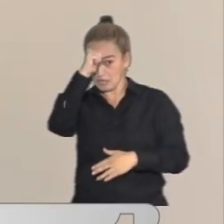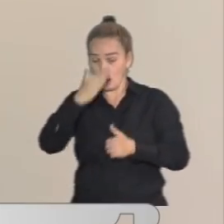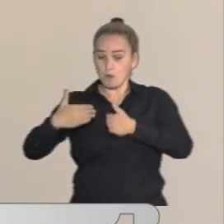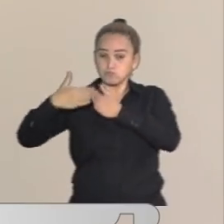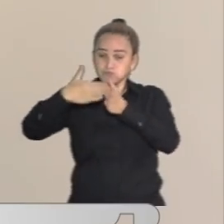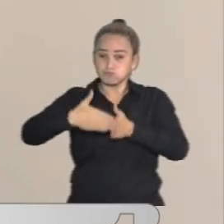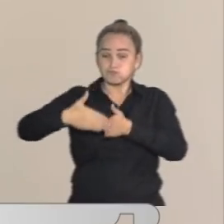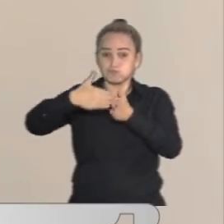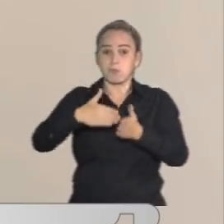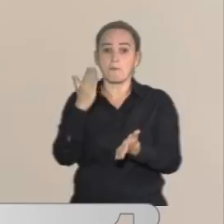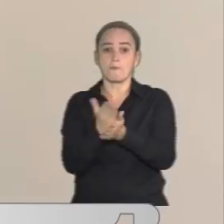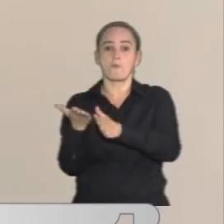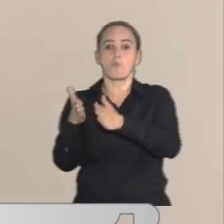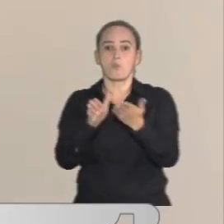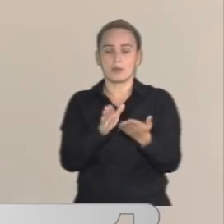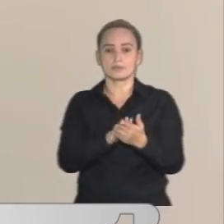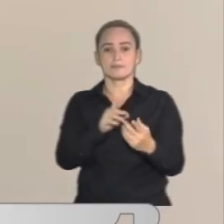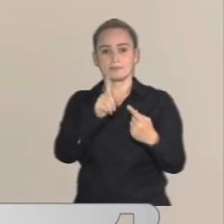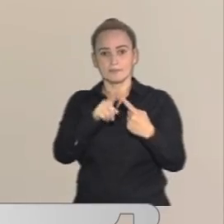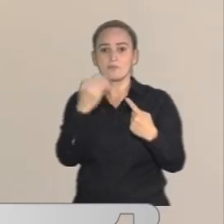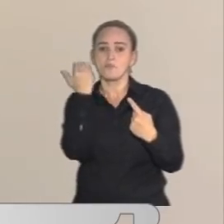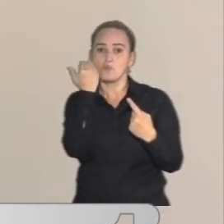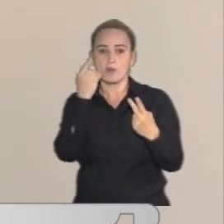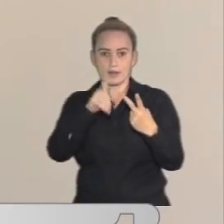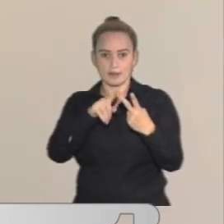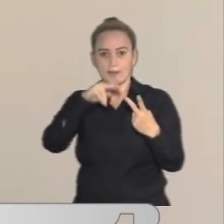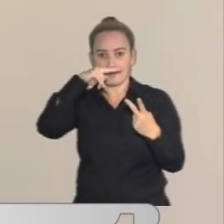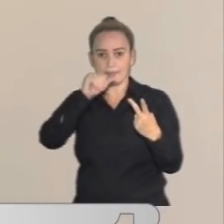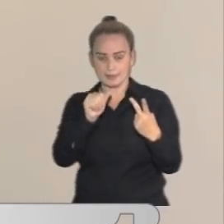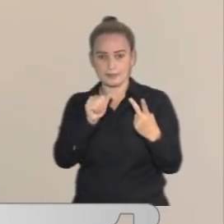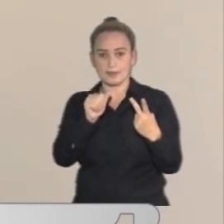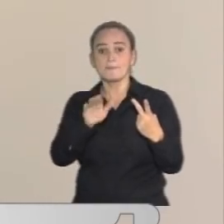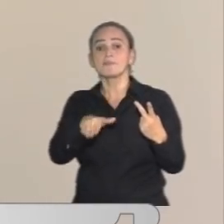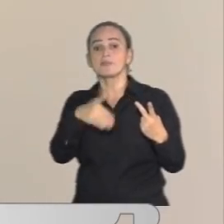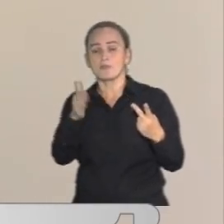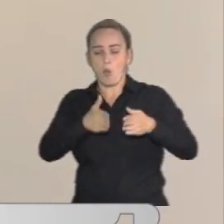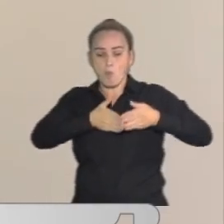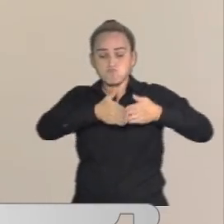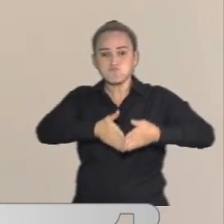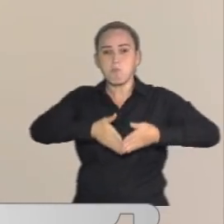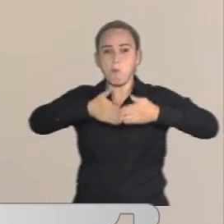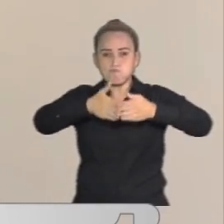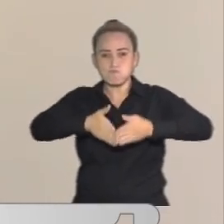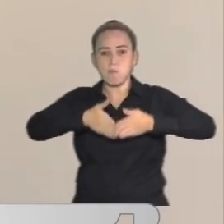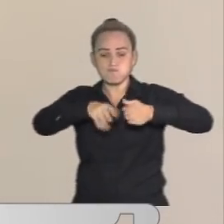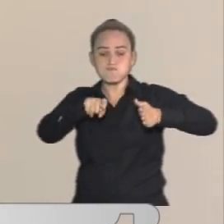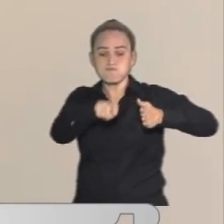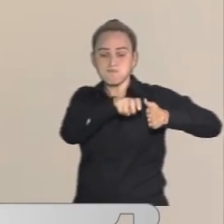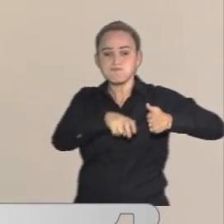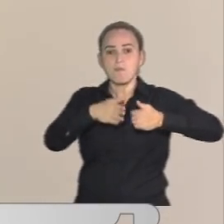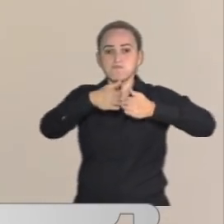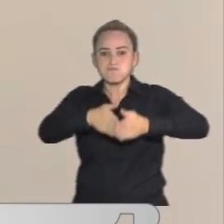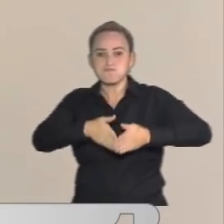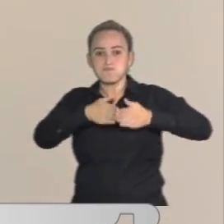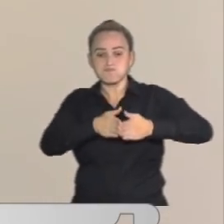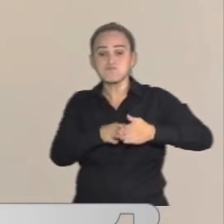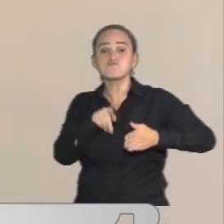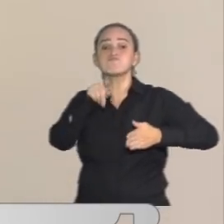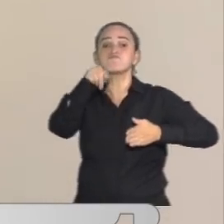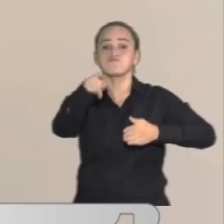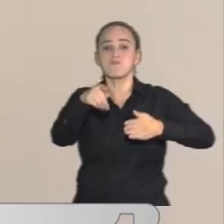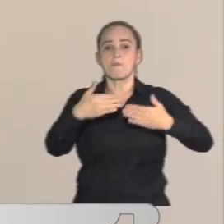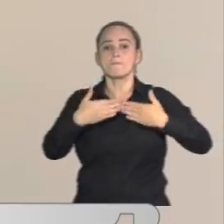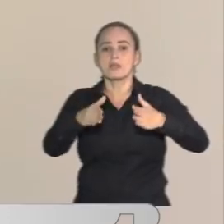resultaron muertas, entre ellos una mujer y un menor de edad, luego que la embarcación en la que se transportaban hacia la frontera con